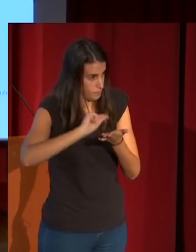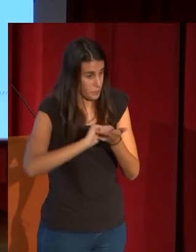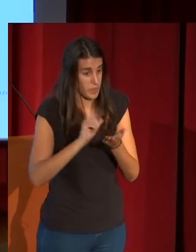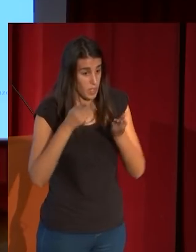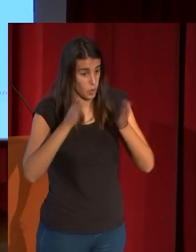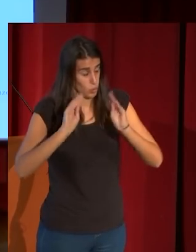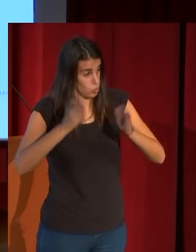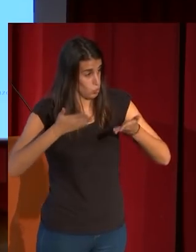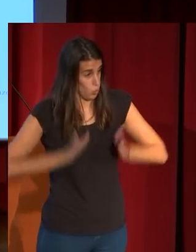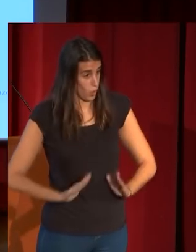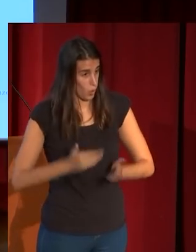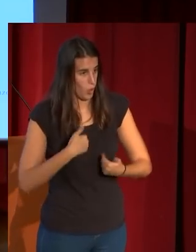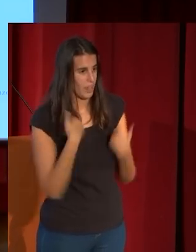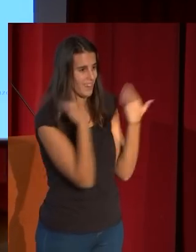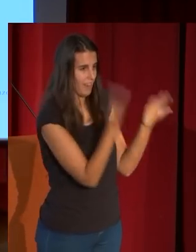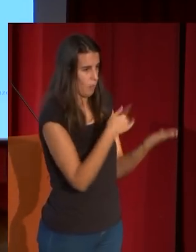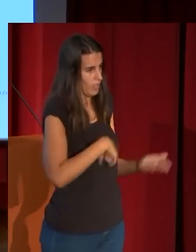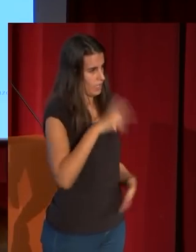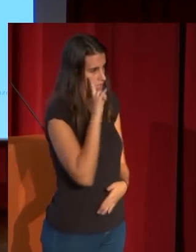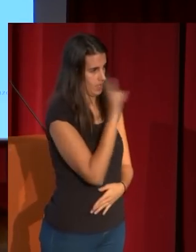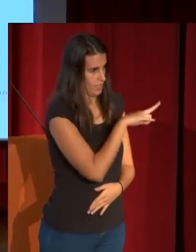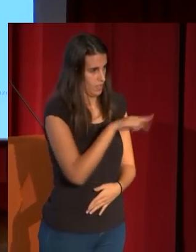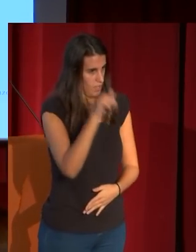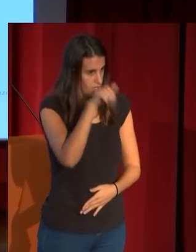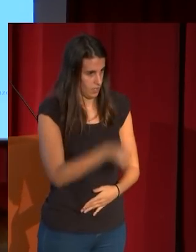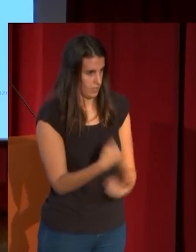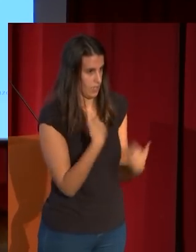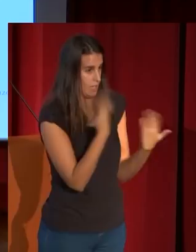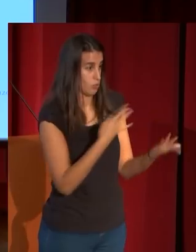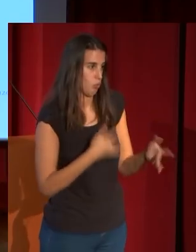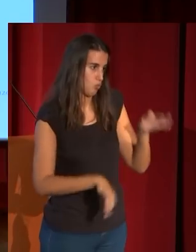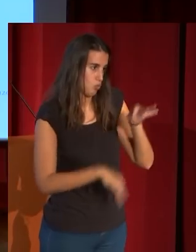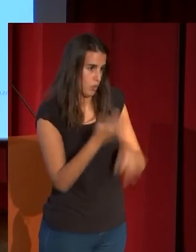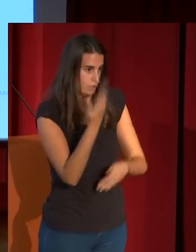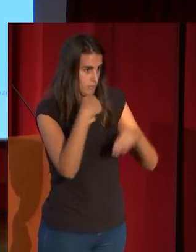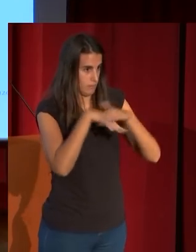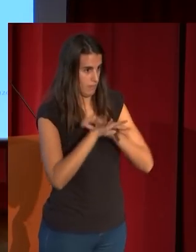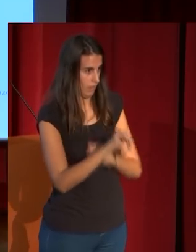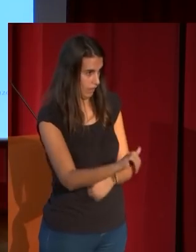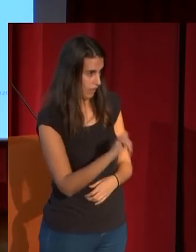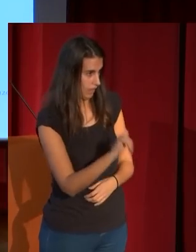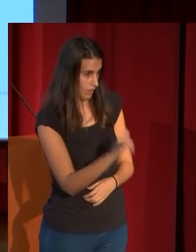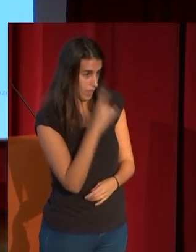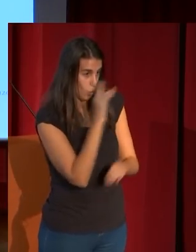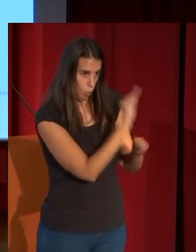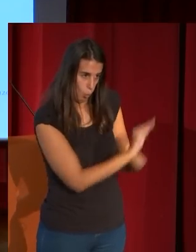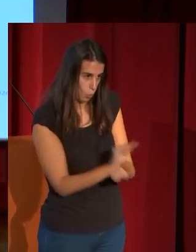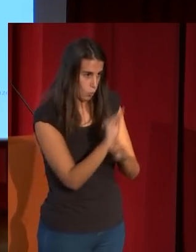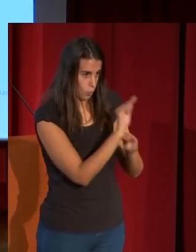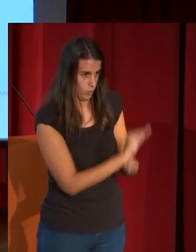de esa estampación de todos los grabados al Museo del Prado y que tenemos la fortuna de poseer en el Prado, de conservar.